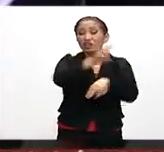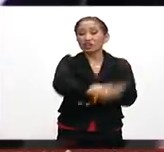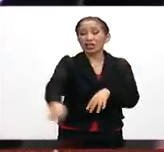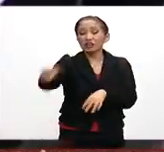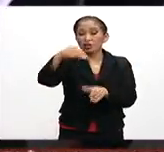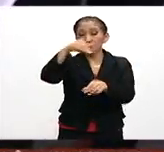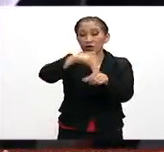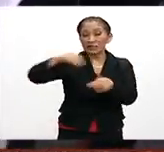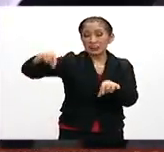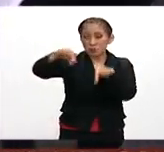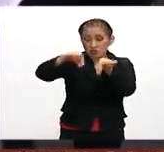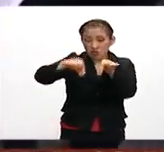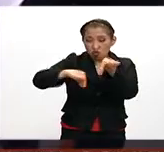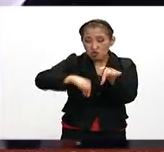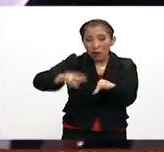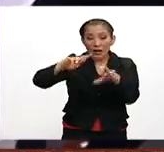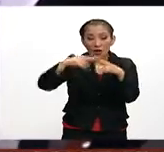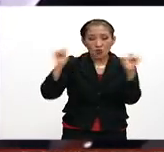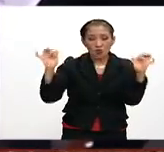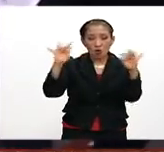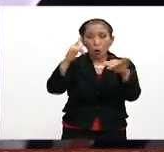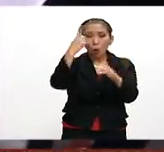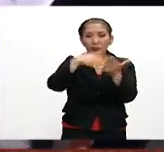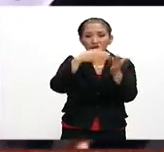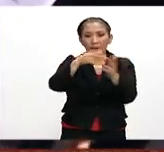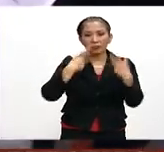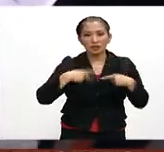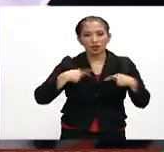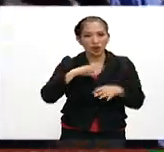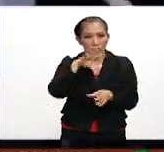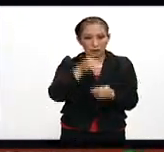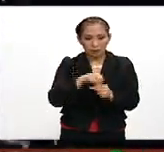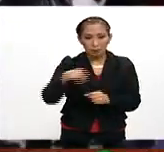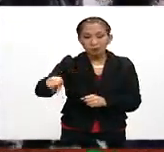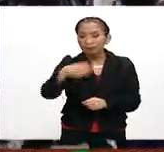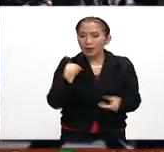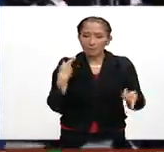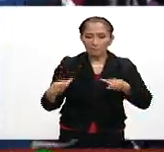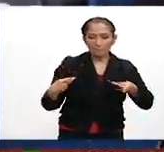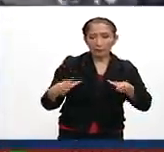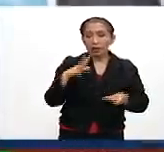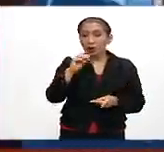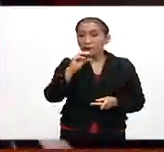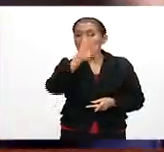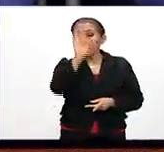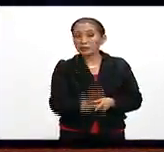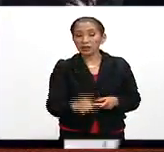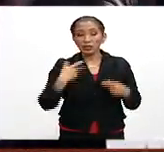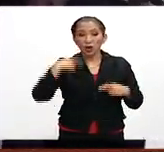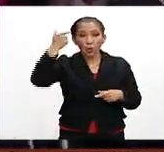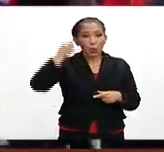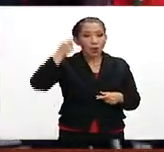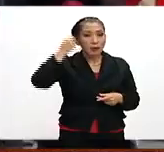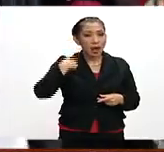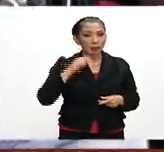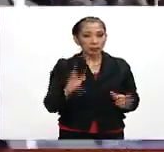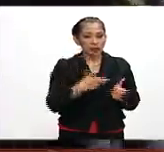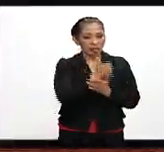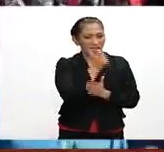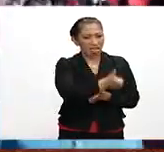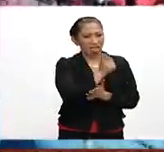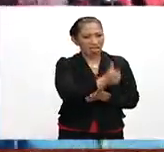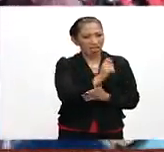municipios, reuniendo a más de un millón de personas. De acuerdo con los organizadores, 90% de los jubilados reciben